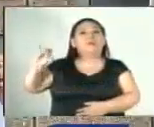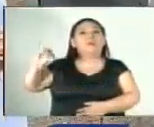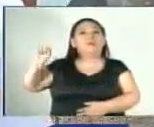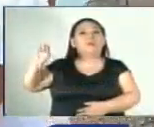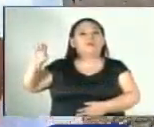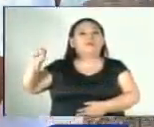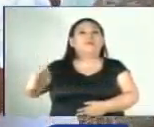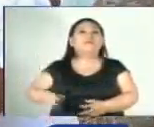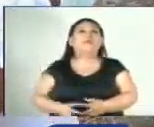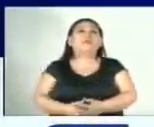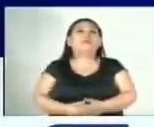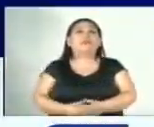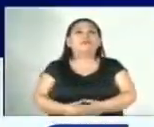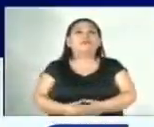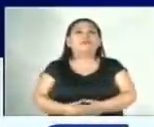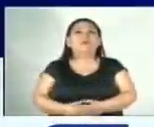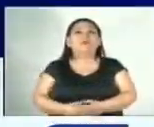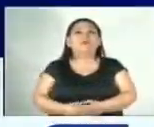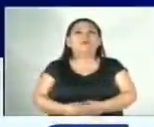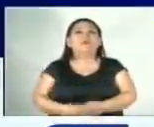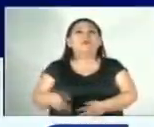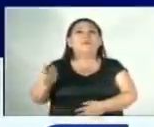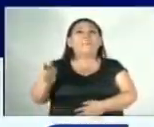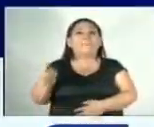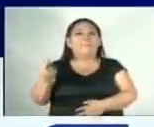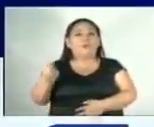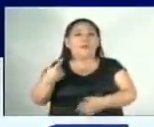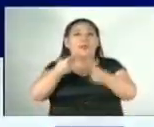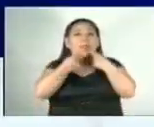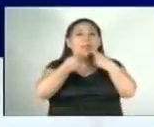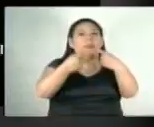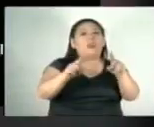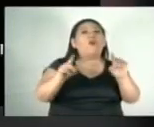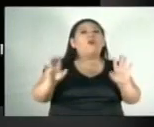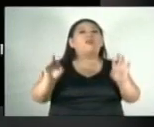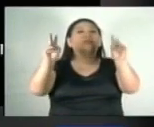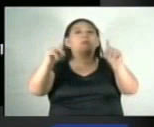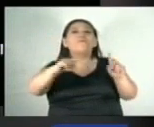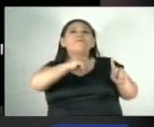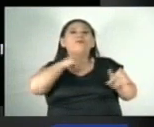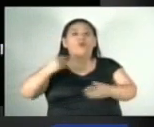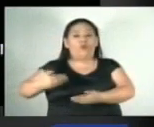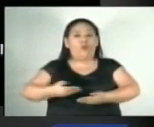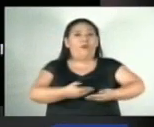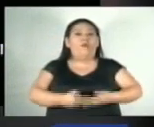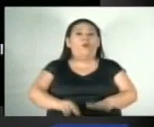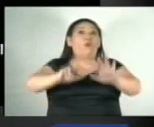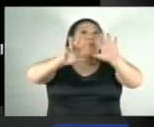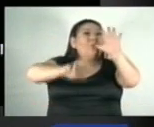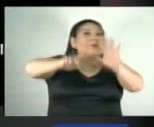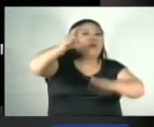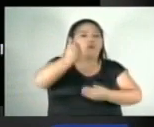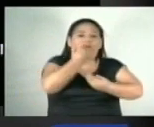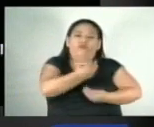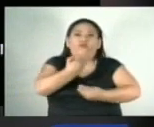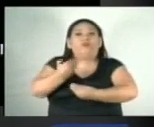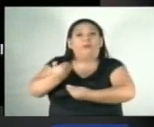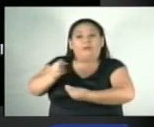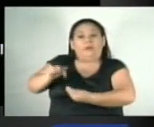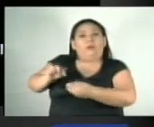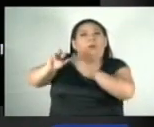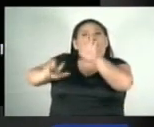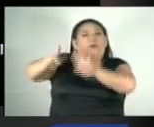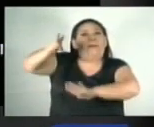Bonilla. Y la Policía Nacional Civil informó sobre el homicidio de un bebé de ocho meses de edad.